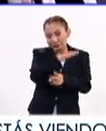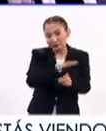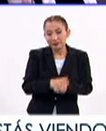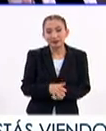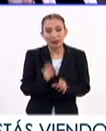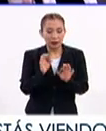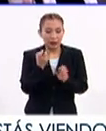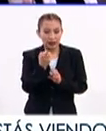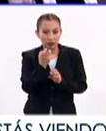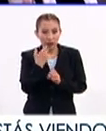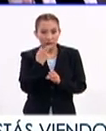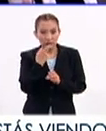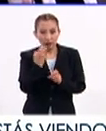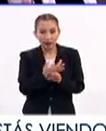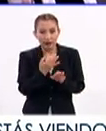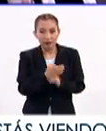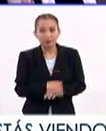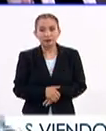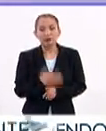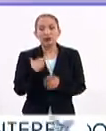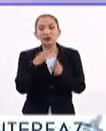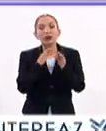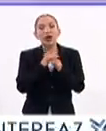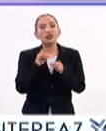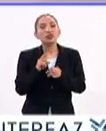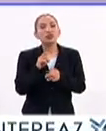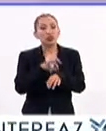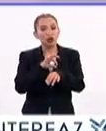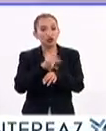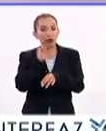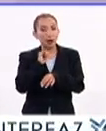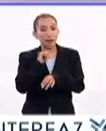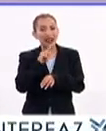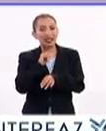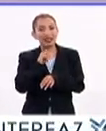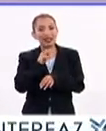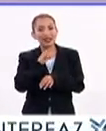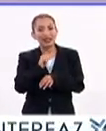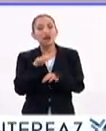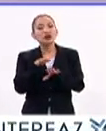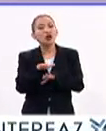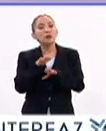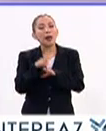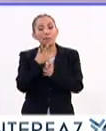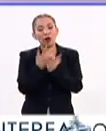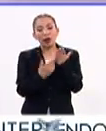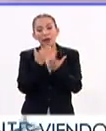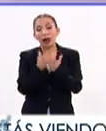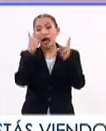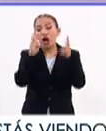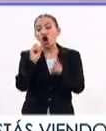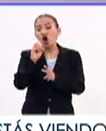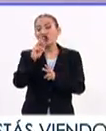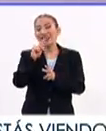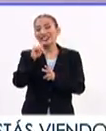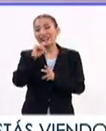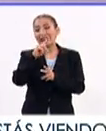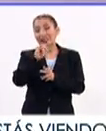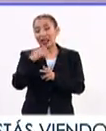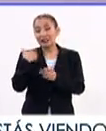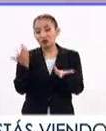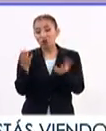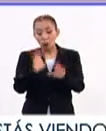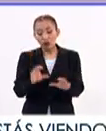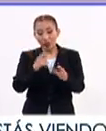aspectos, que es precisamente de lo que estamos hablando. Nos contaba la doctora María Teresa sobre este programa llamado Oriéntate, que es un